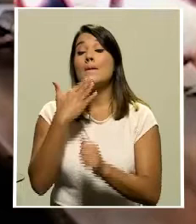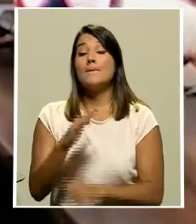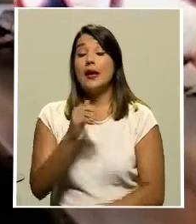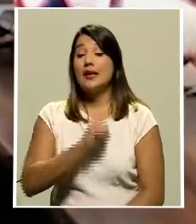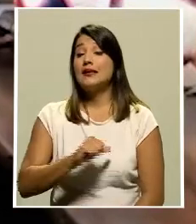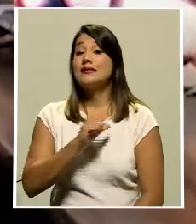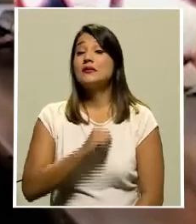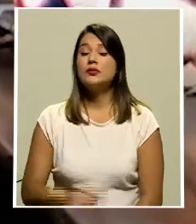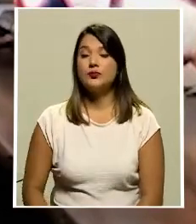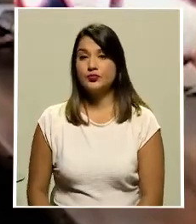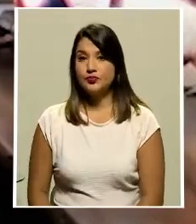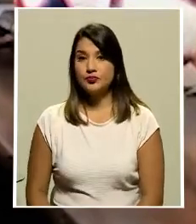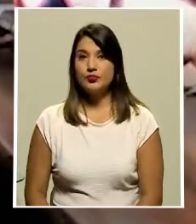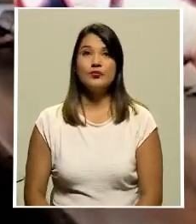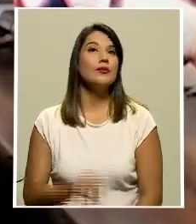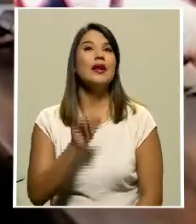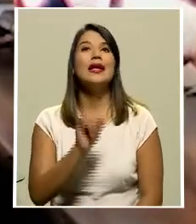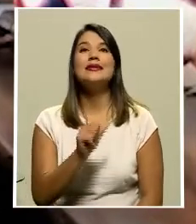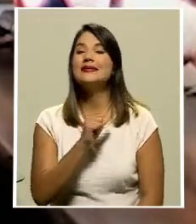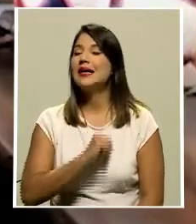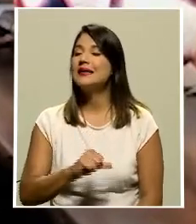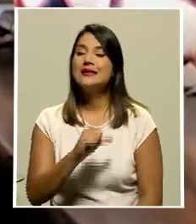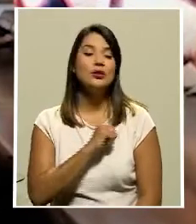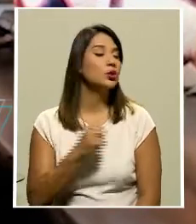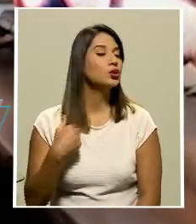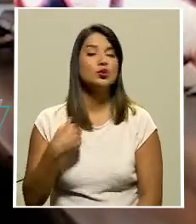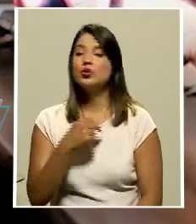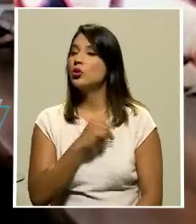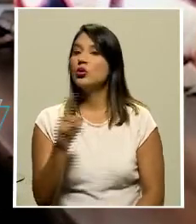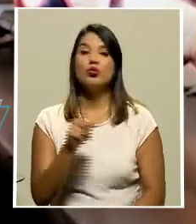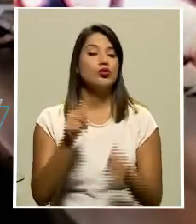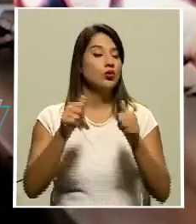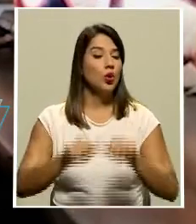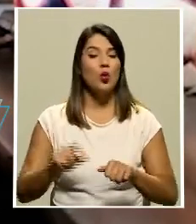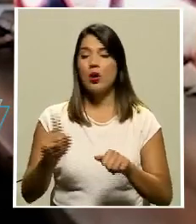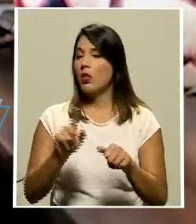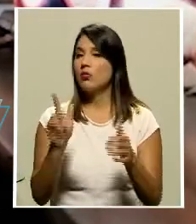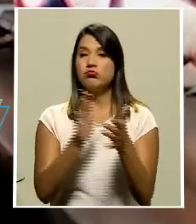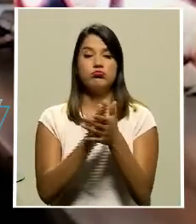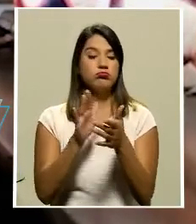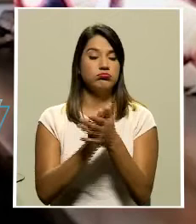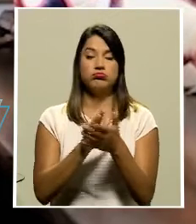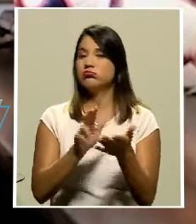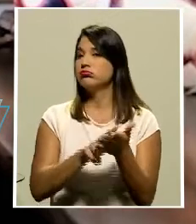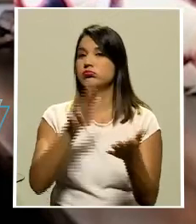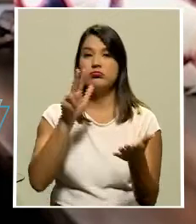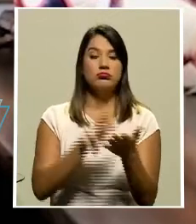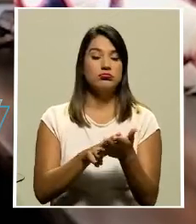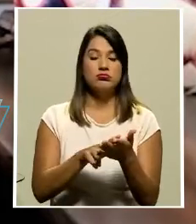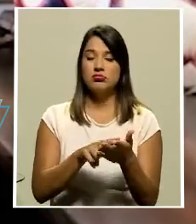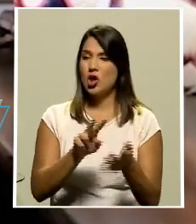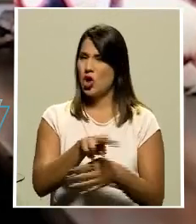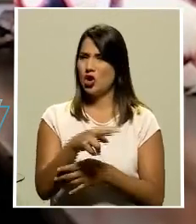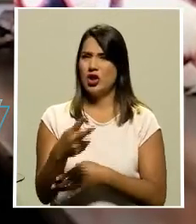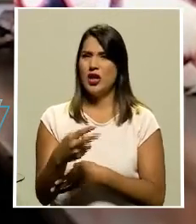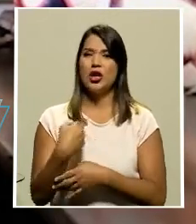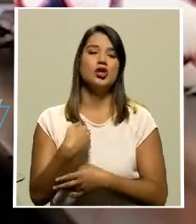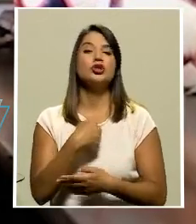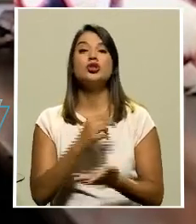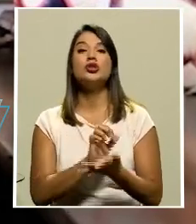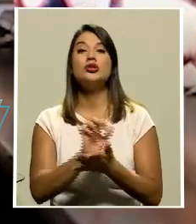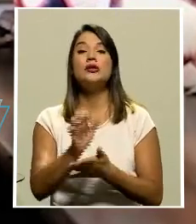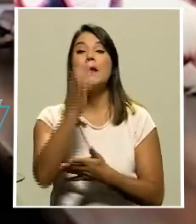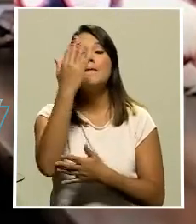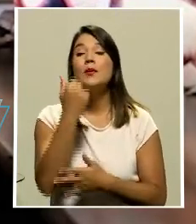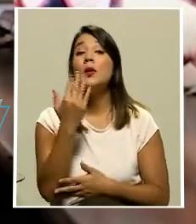Son actos que nosotros no los avalamos, no lo aplaudimos, al contrario, lo reprochamos porque son actos